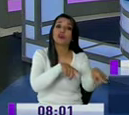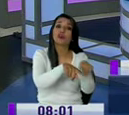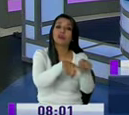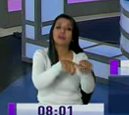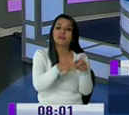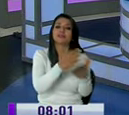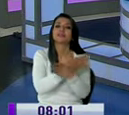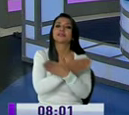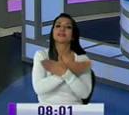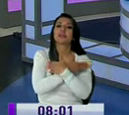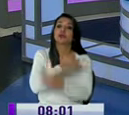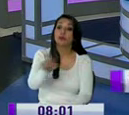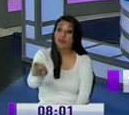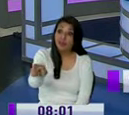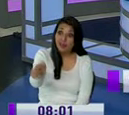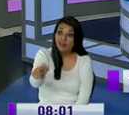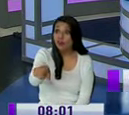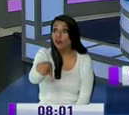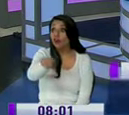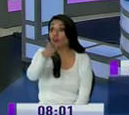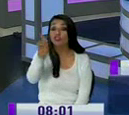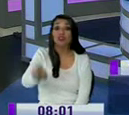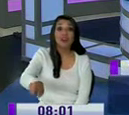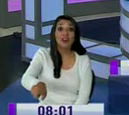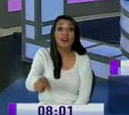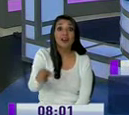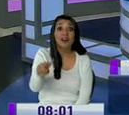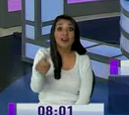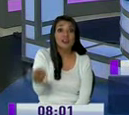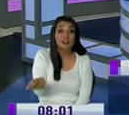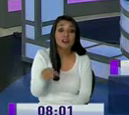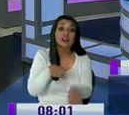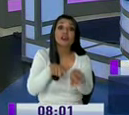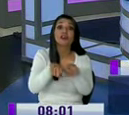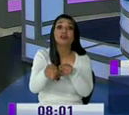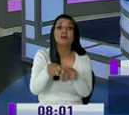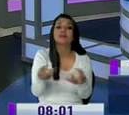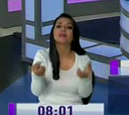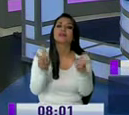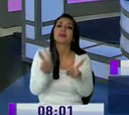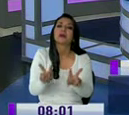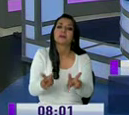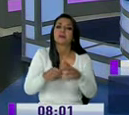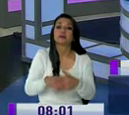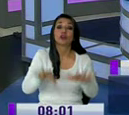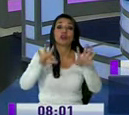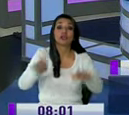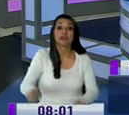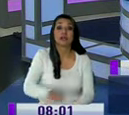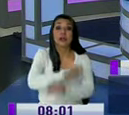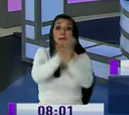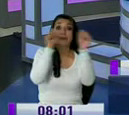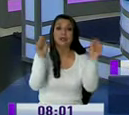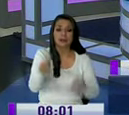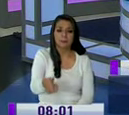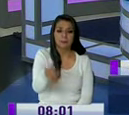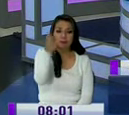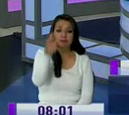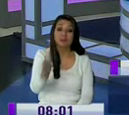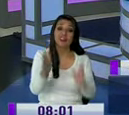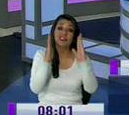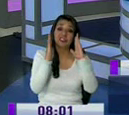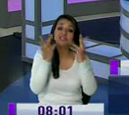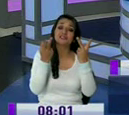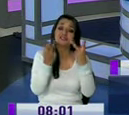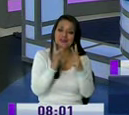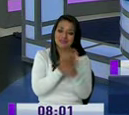Saludos coriales, un abrazo para ellos también. Hay que ser educaditos, ¿no? Ocho de la mañana, clic, toda la competencia, saludos también